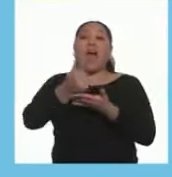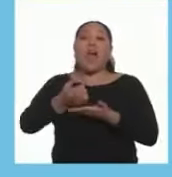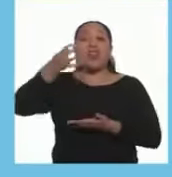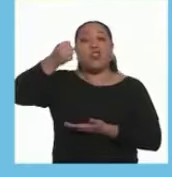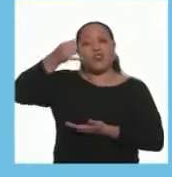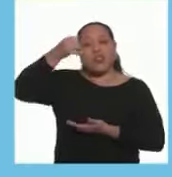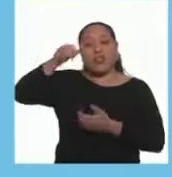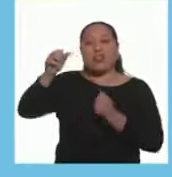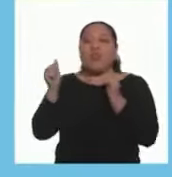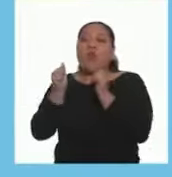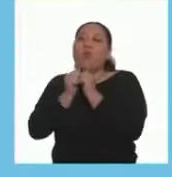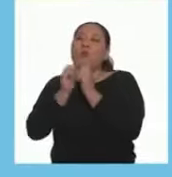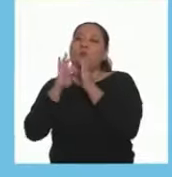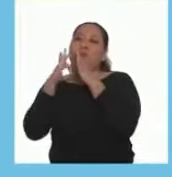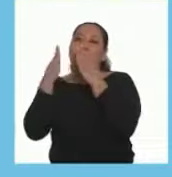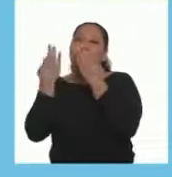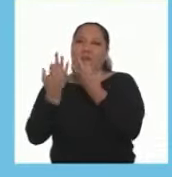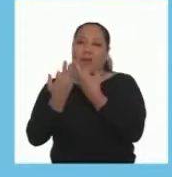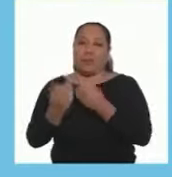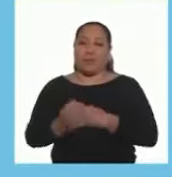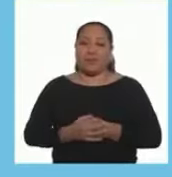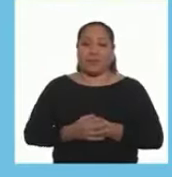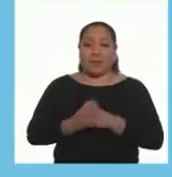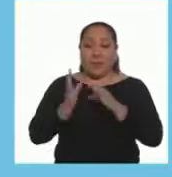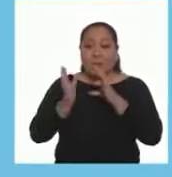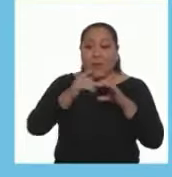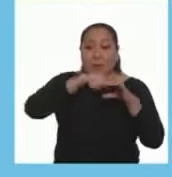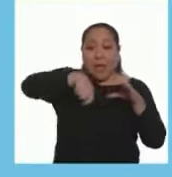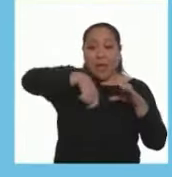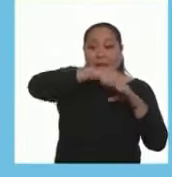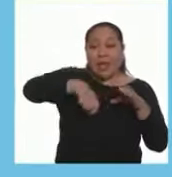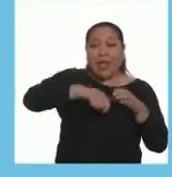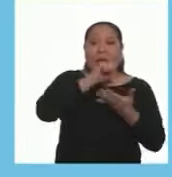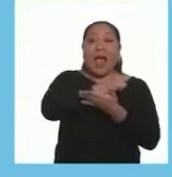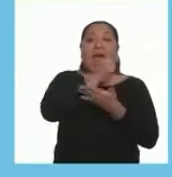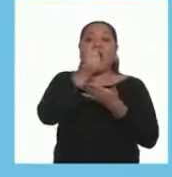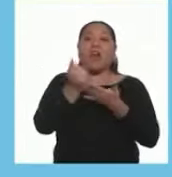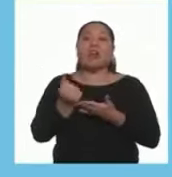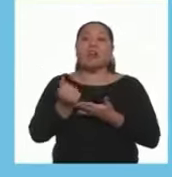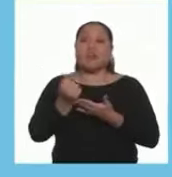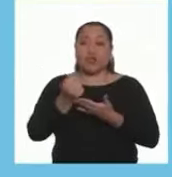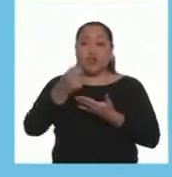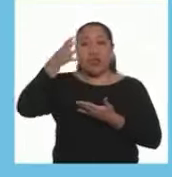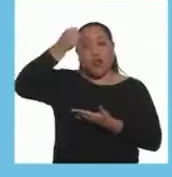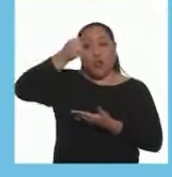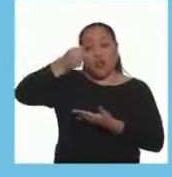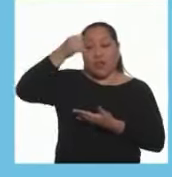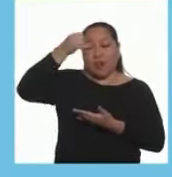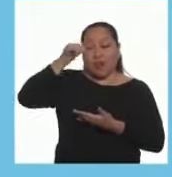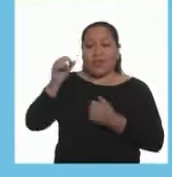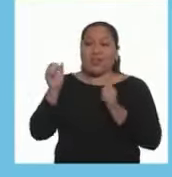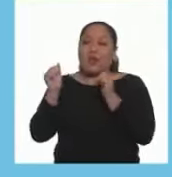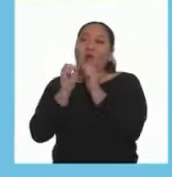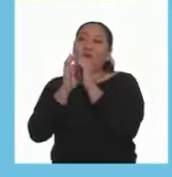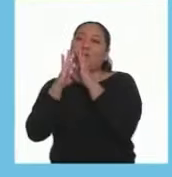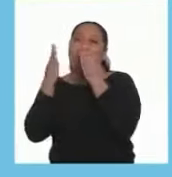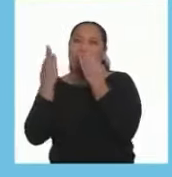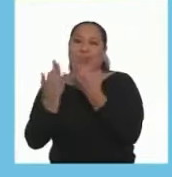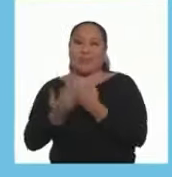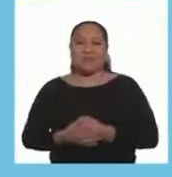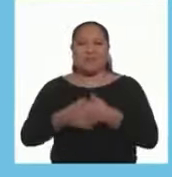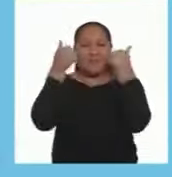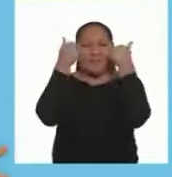arroz con leche Con mi familia Preparé arroz con leche Con mi